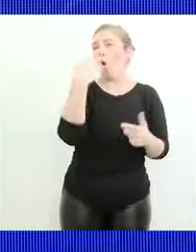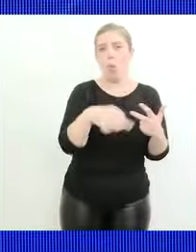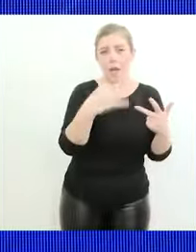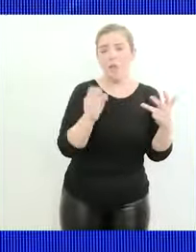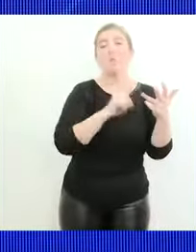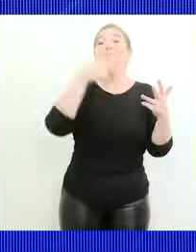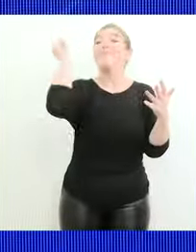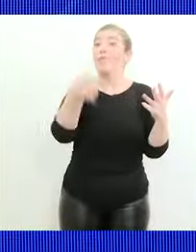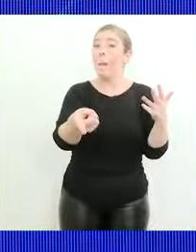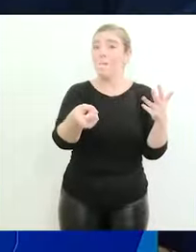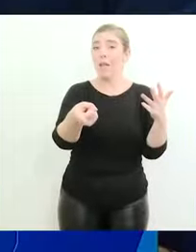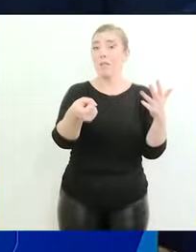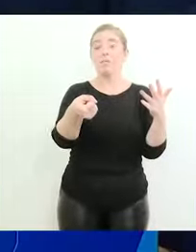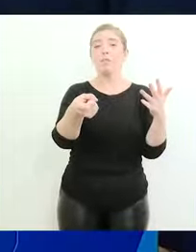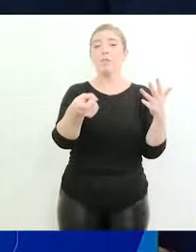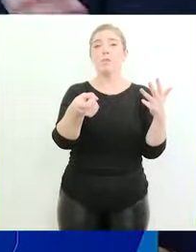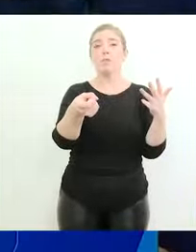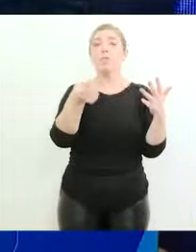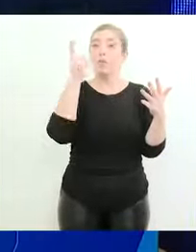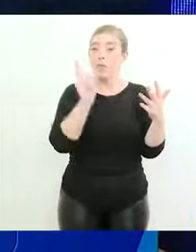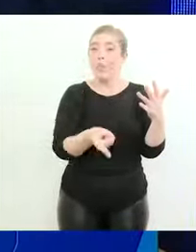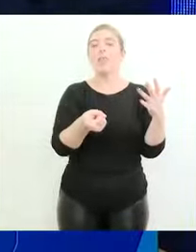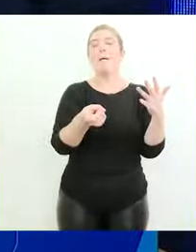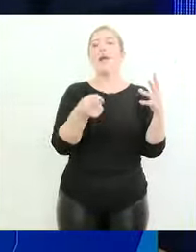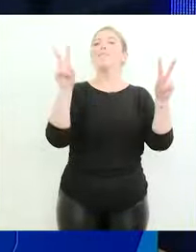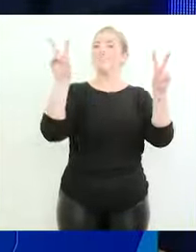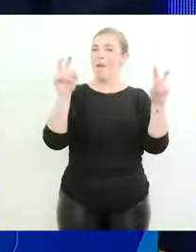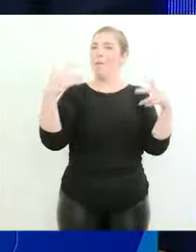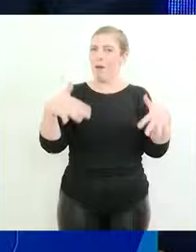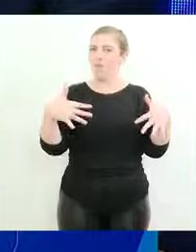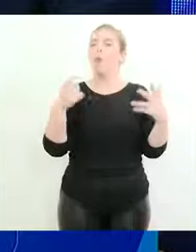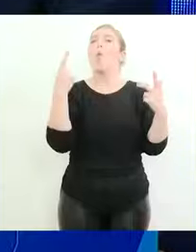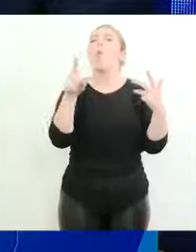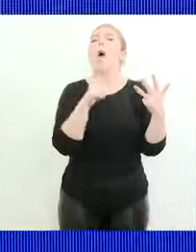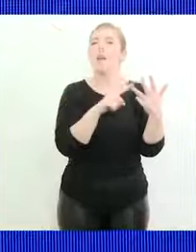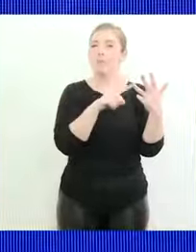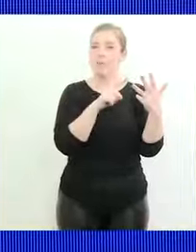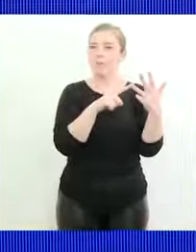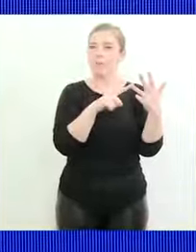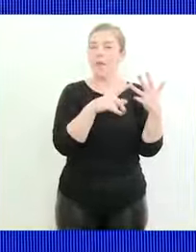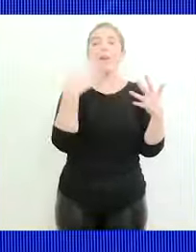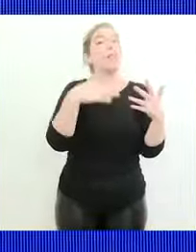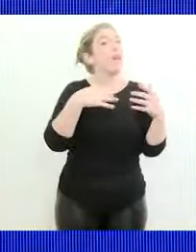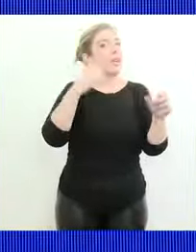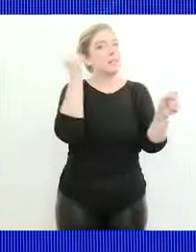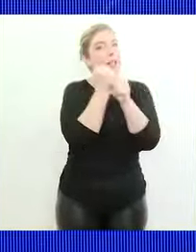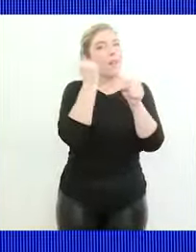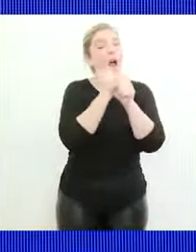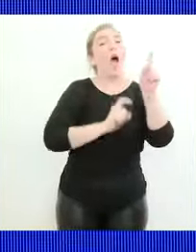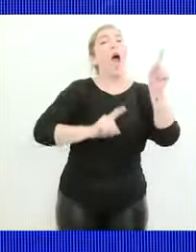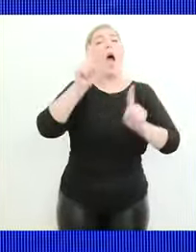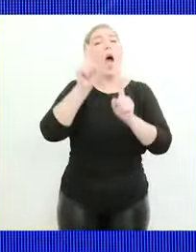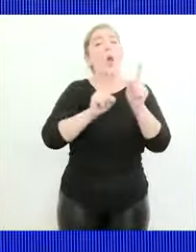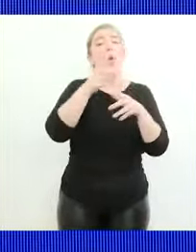y además tienen un tema que es tienen que trabajar en alguna